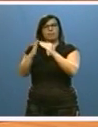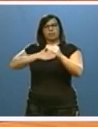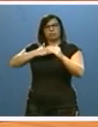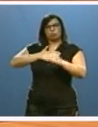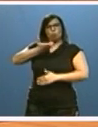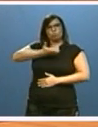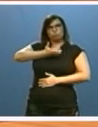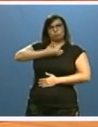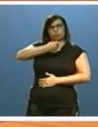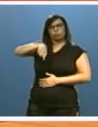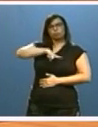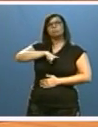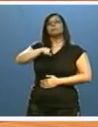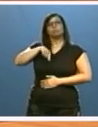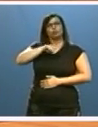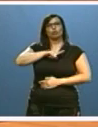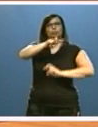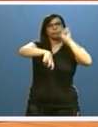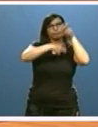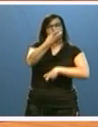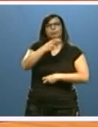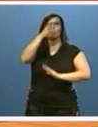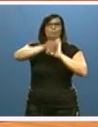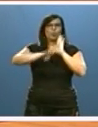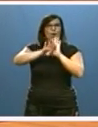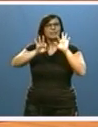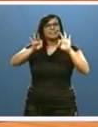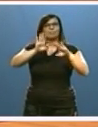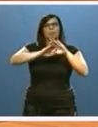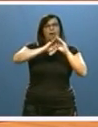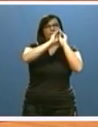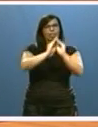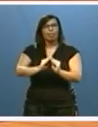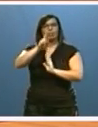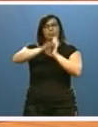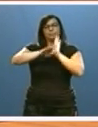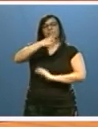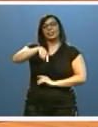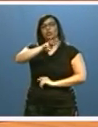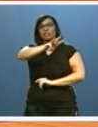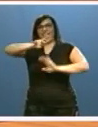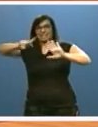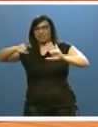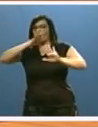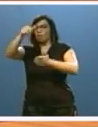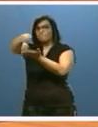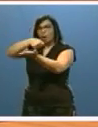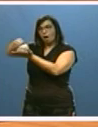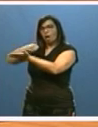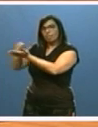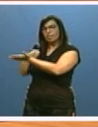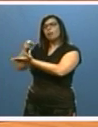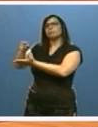en el marco del recuperado programa Rehabitare y 136 viviendas más desocupadas en promociones